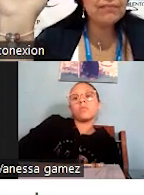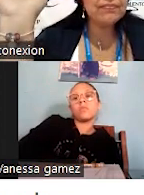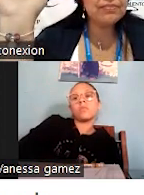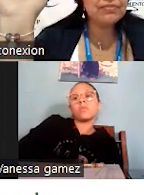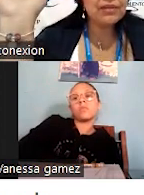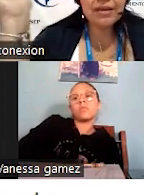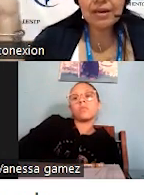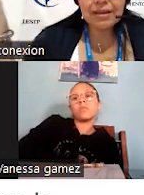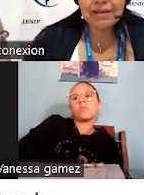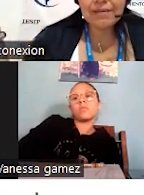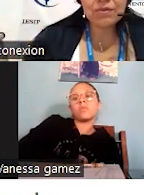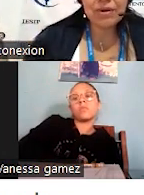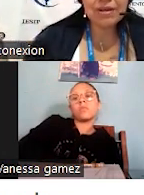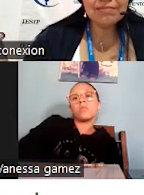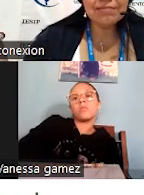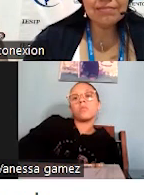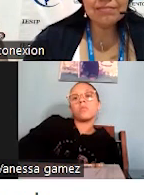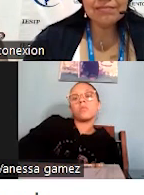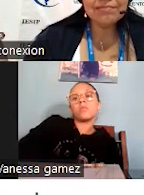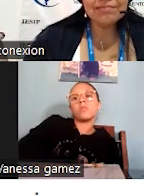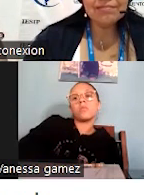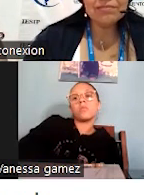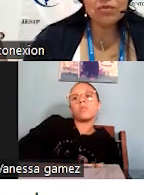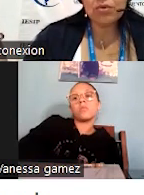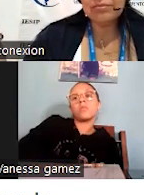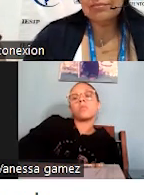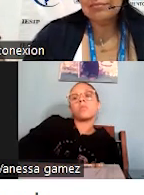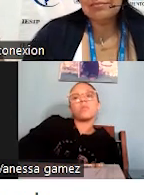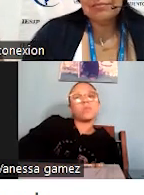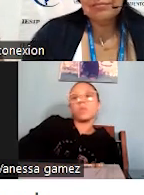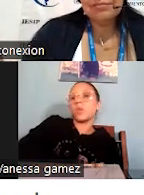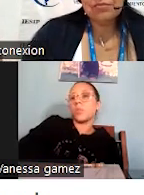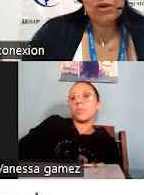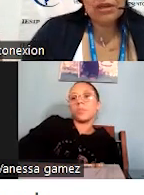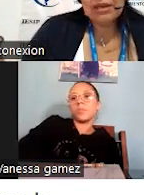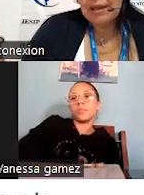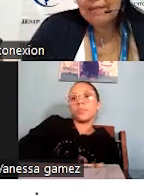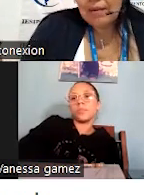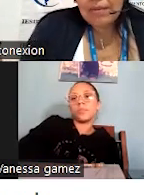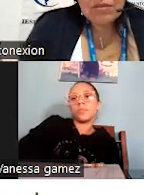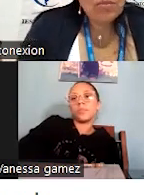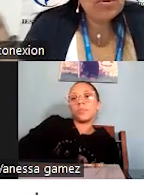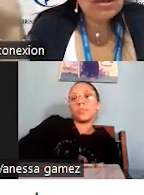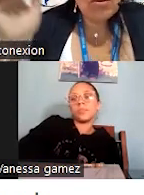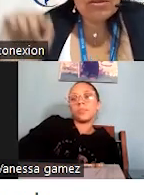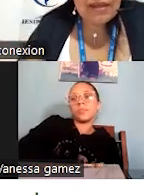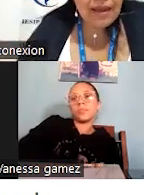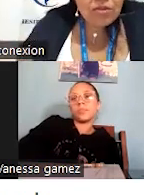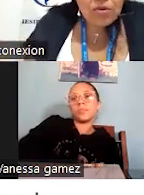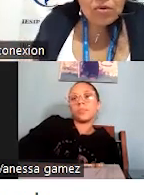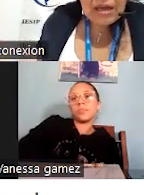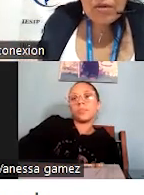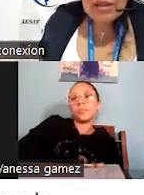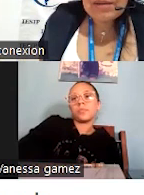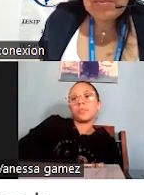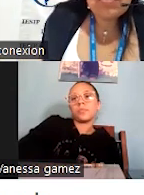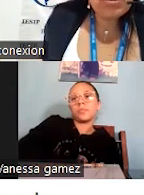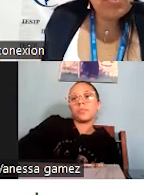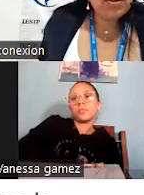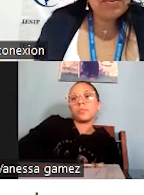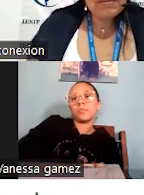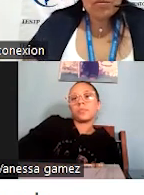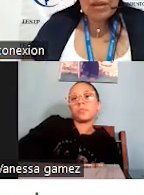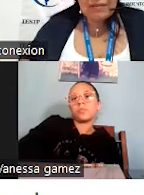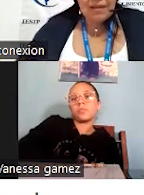votada. ¿hay calidad de servicio ahí? No. No hay calidad de servicio porque lo estás dejando votado y la